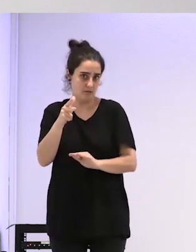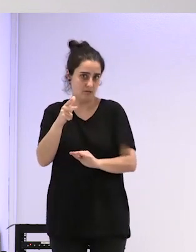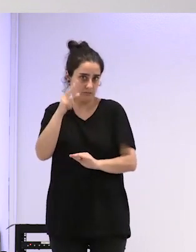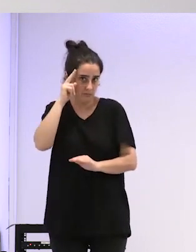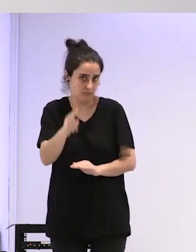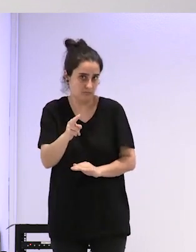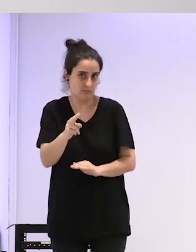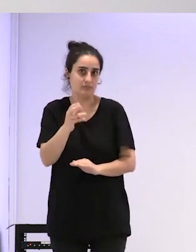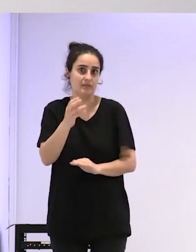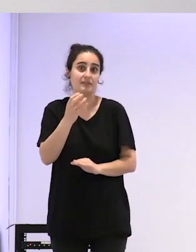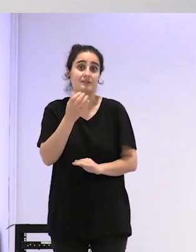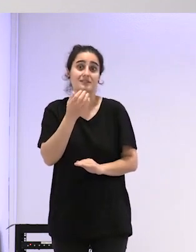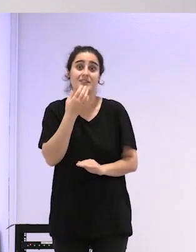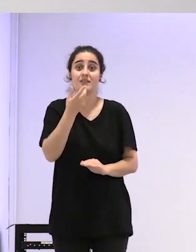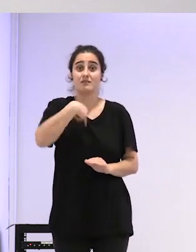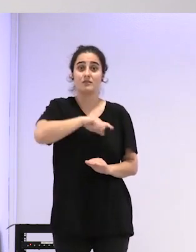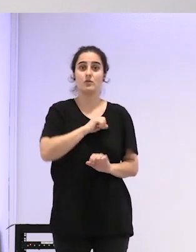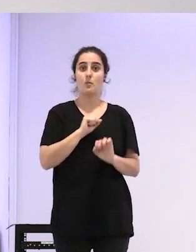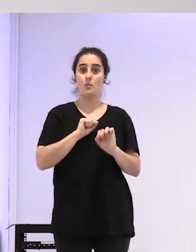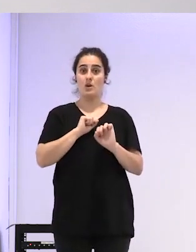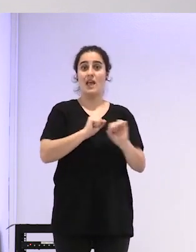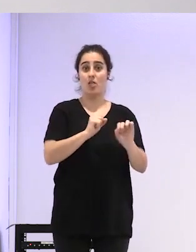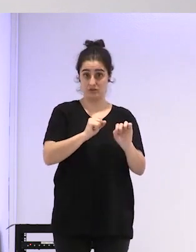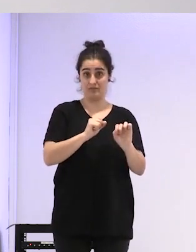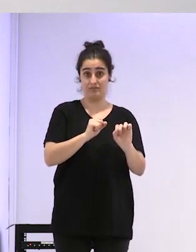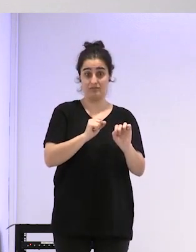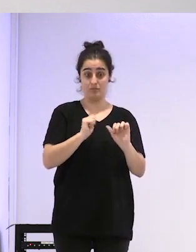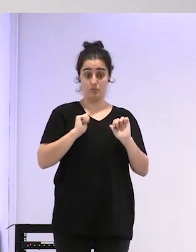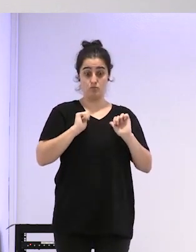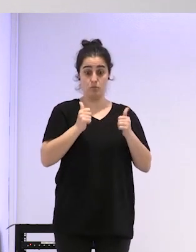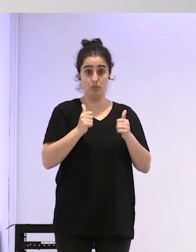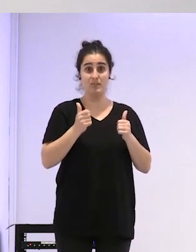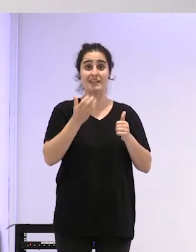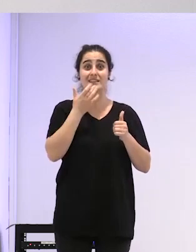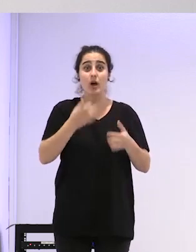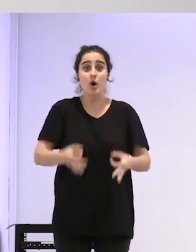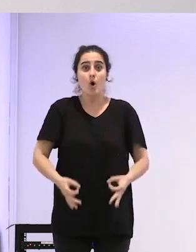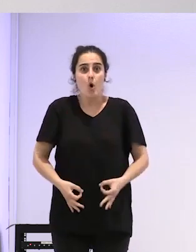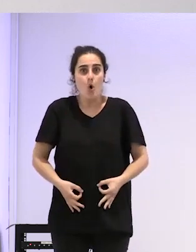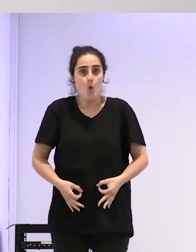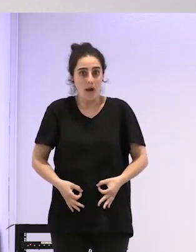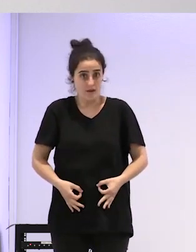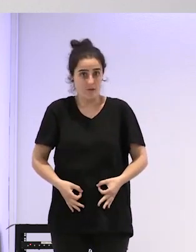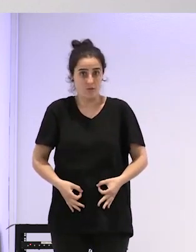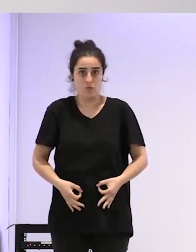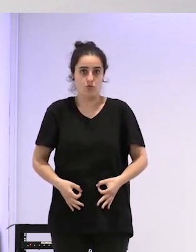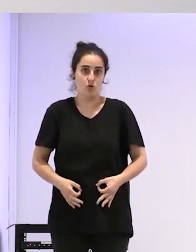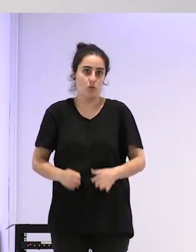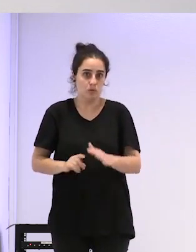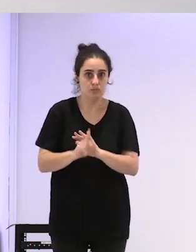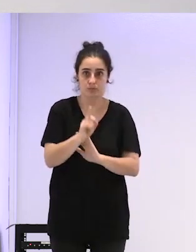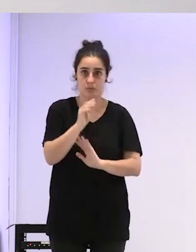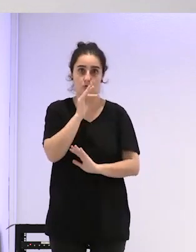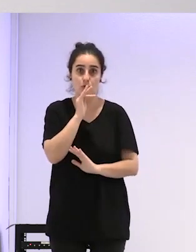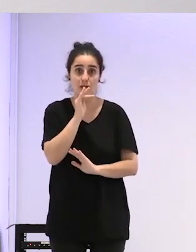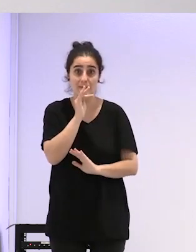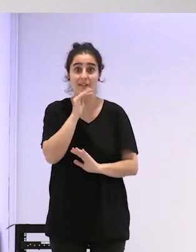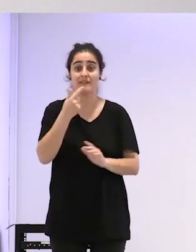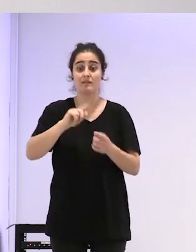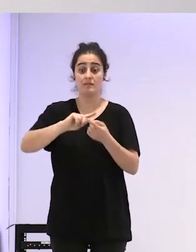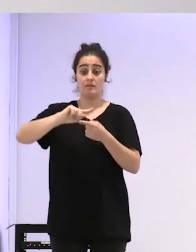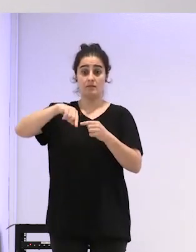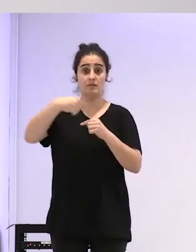bloqueadores puberales en un momento en que este ovario aún es muy maduro y luego pasamos a